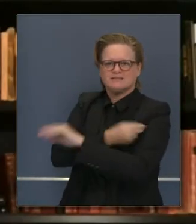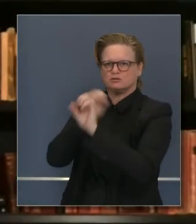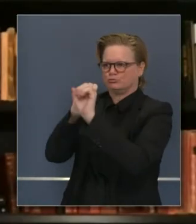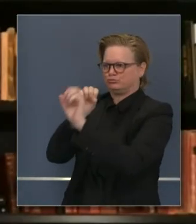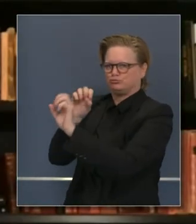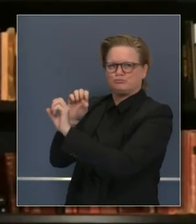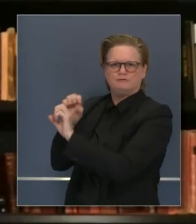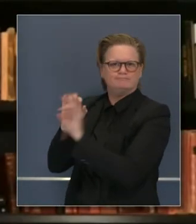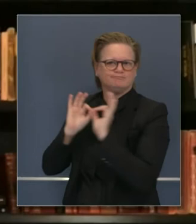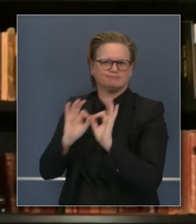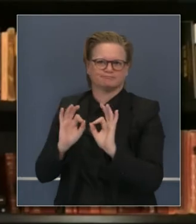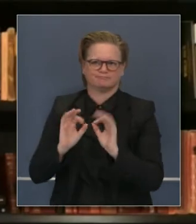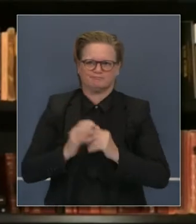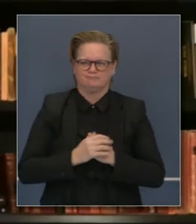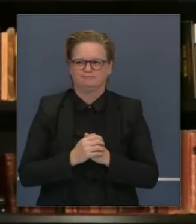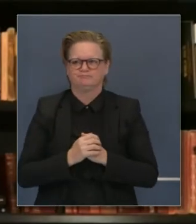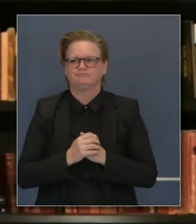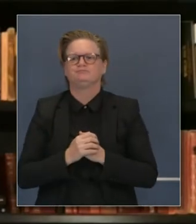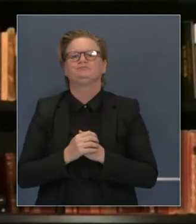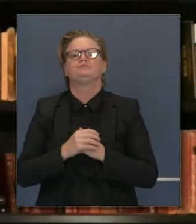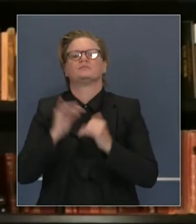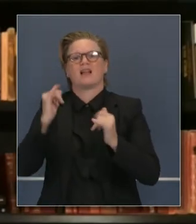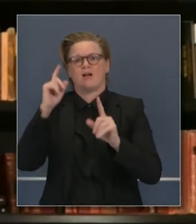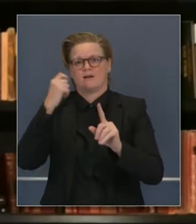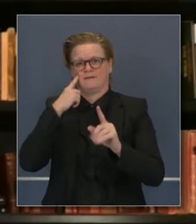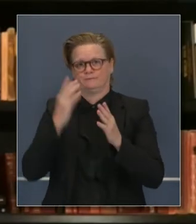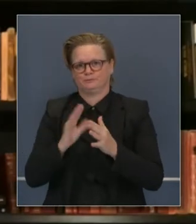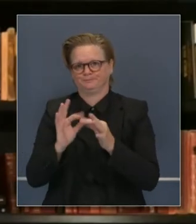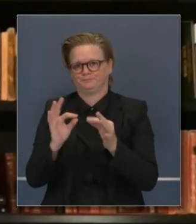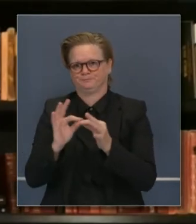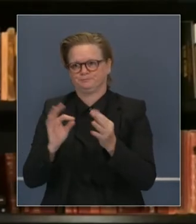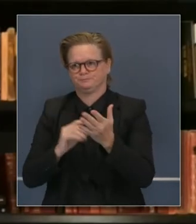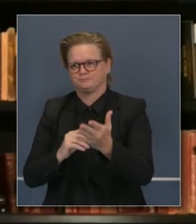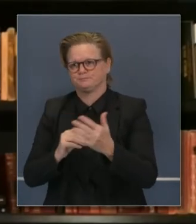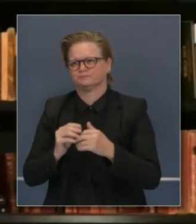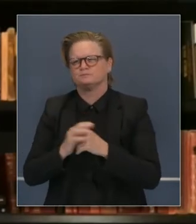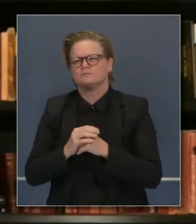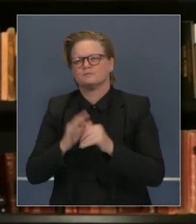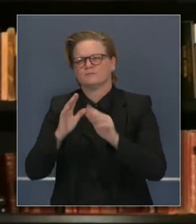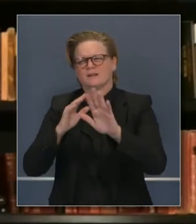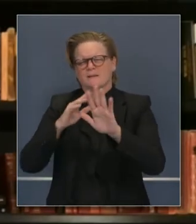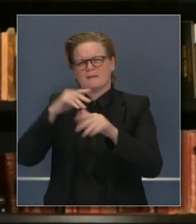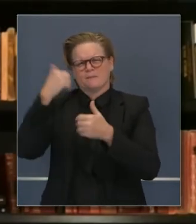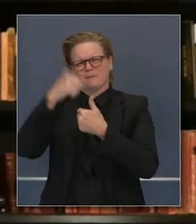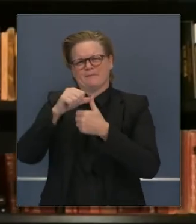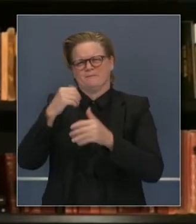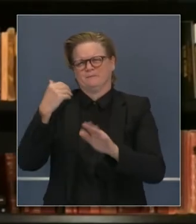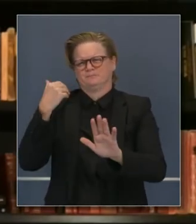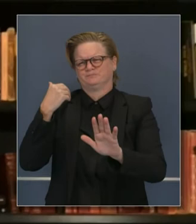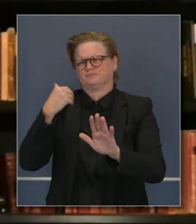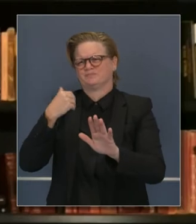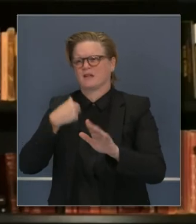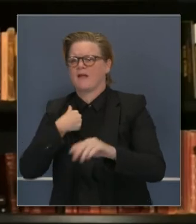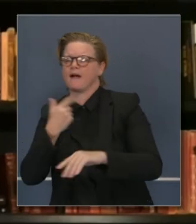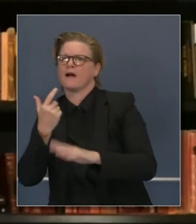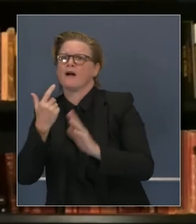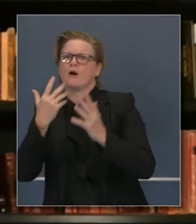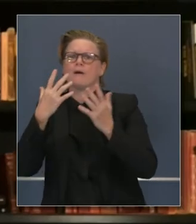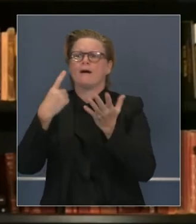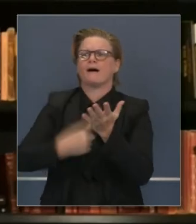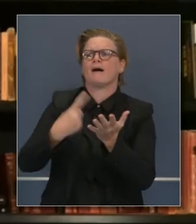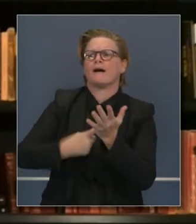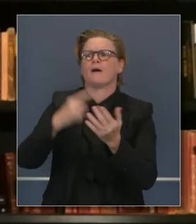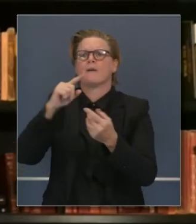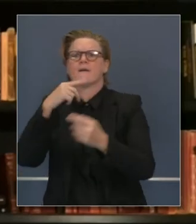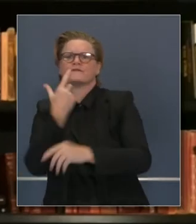Sí, dos puntos. Tal vez recuerde usted los días en que se promovía mucho que las